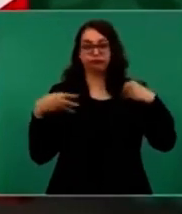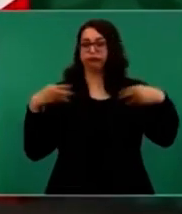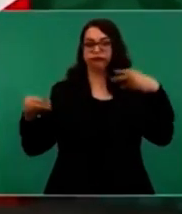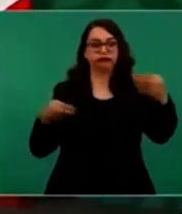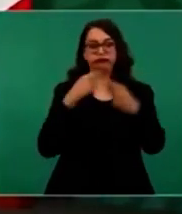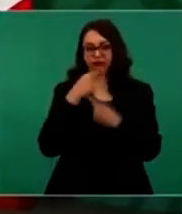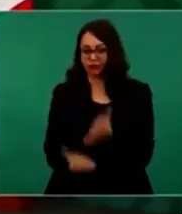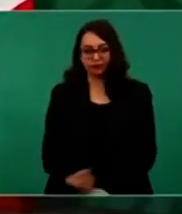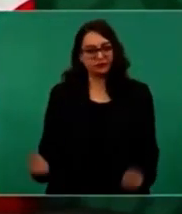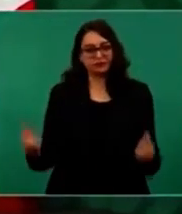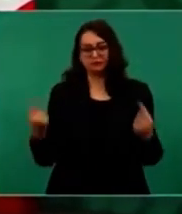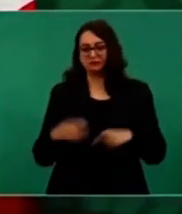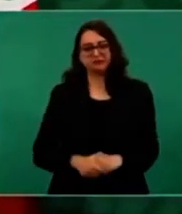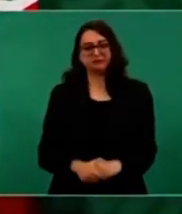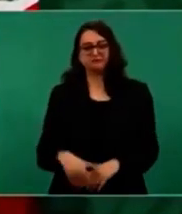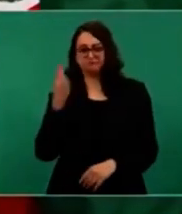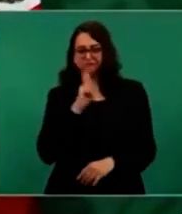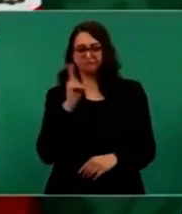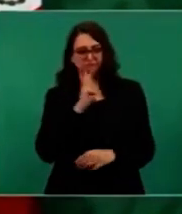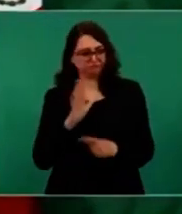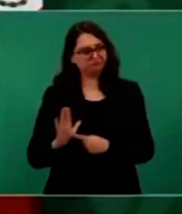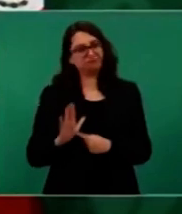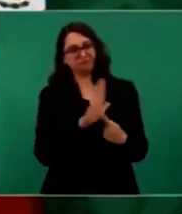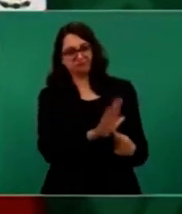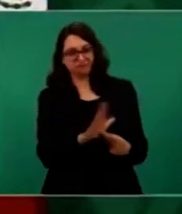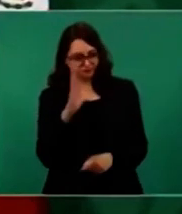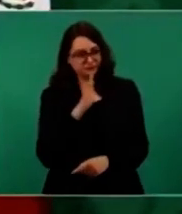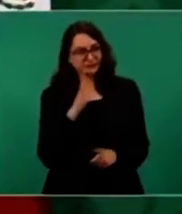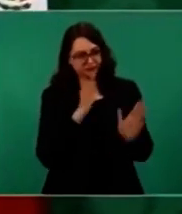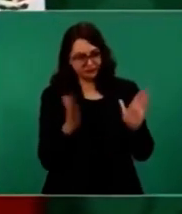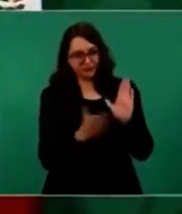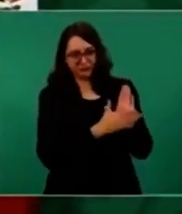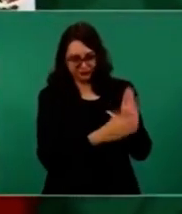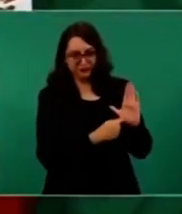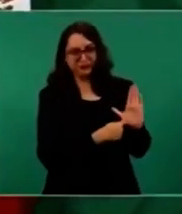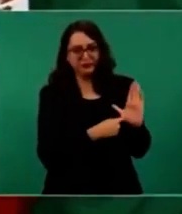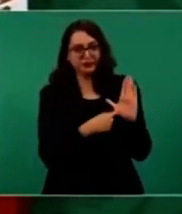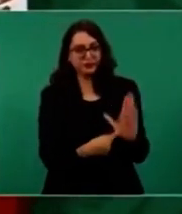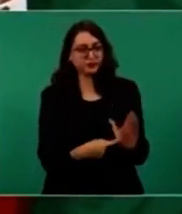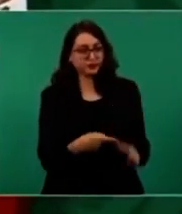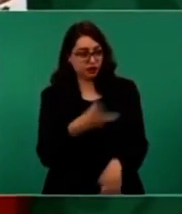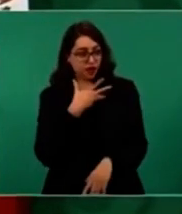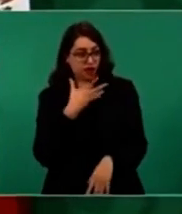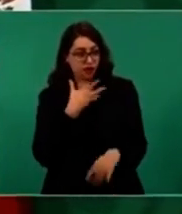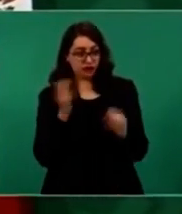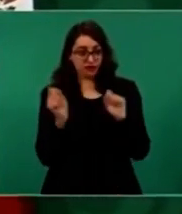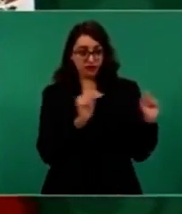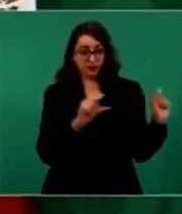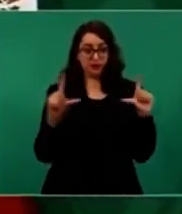Podemos probarlo. No sé si tengas ahí la gráfica